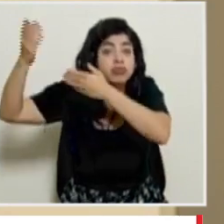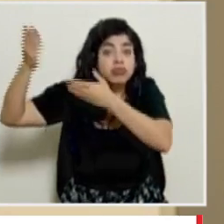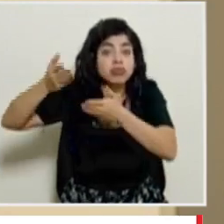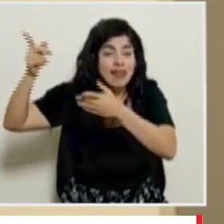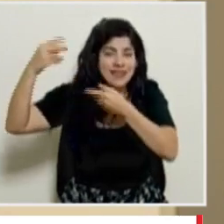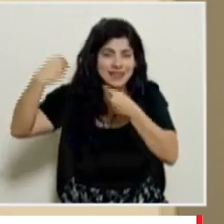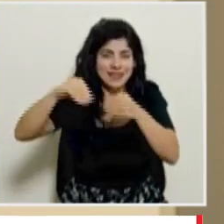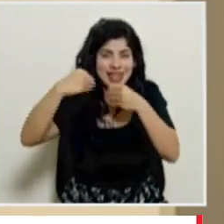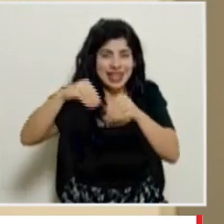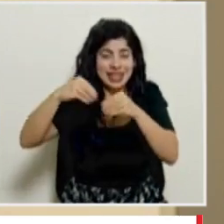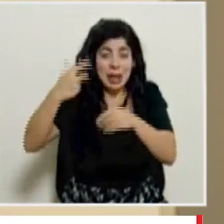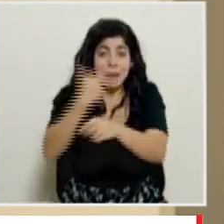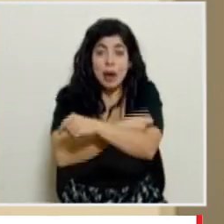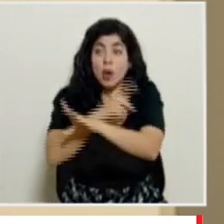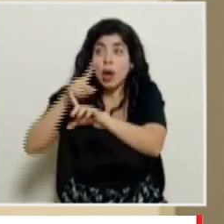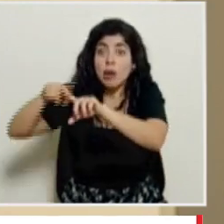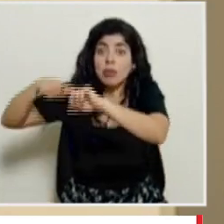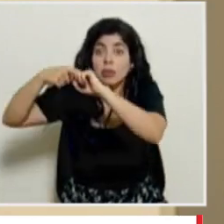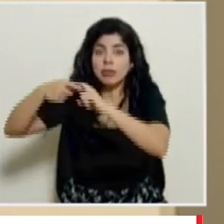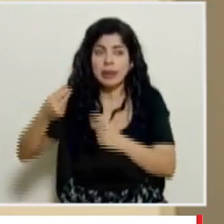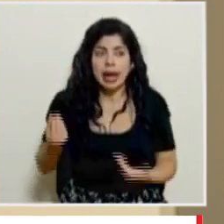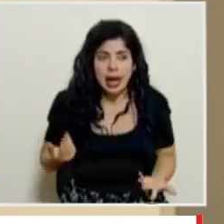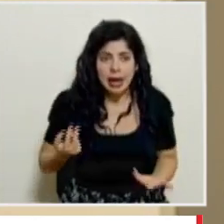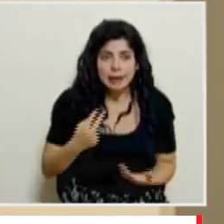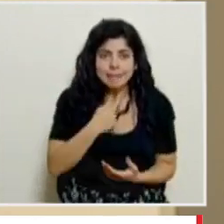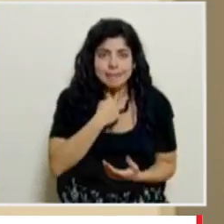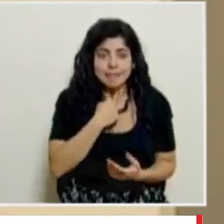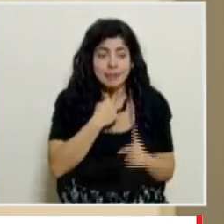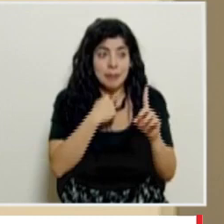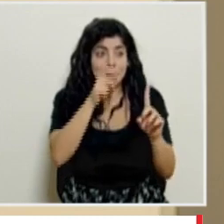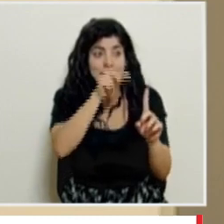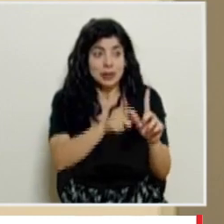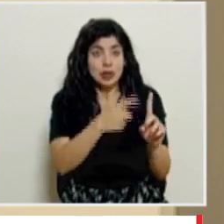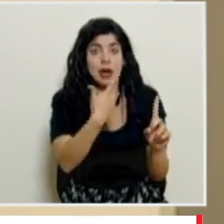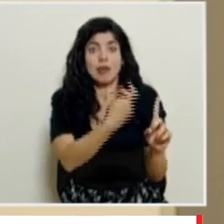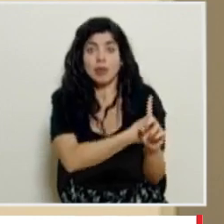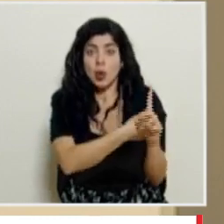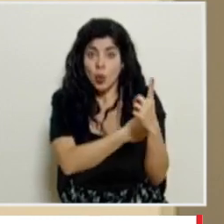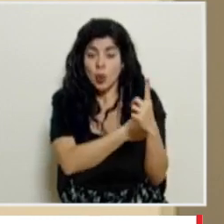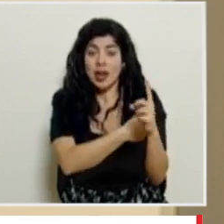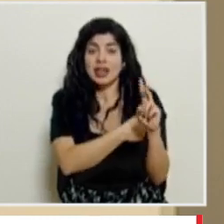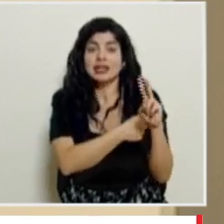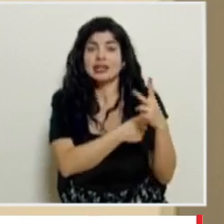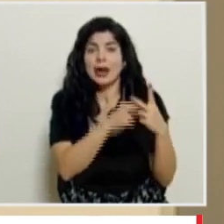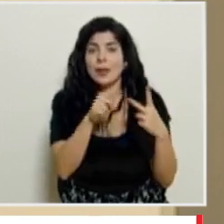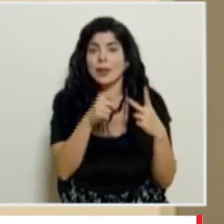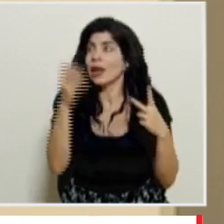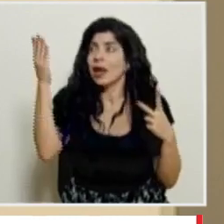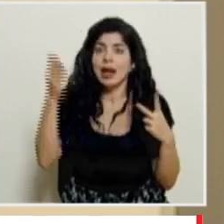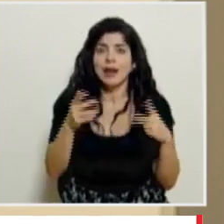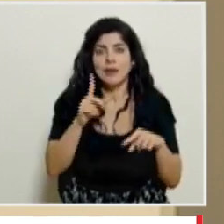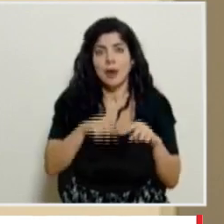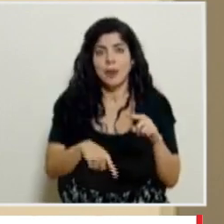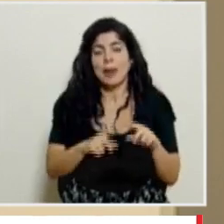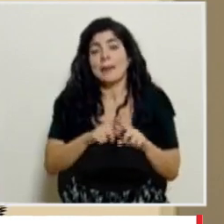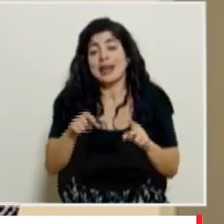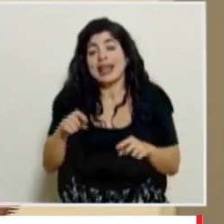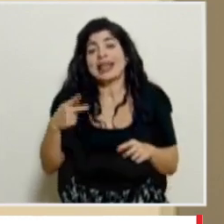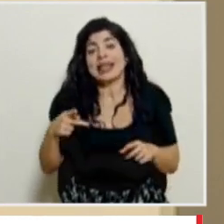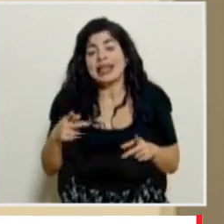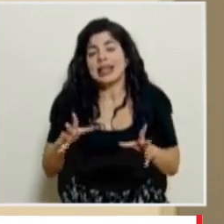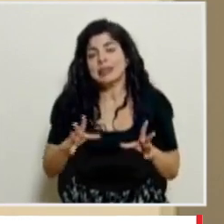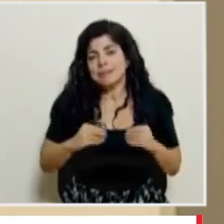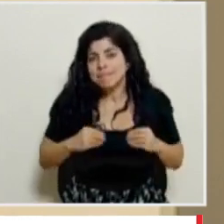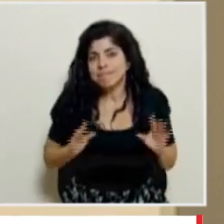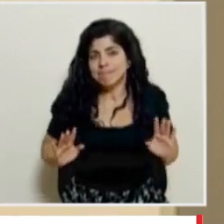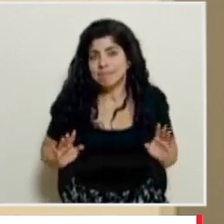suplencia de llegada de vacuna pues no podríamos completar las dos dosis que es el esquema completo pero es un riesgo que estamos asumiendo ya también se le